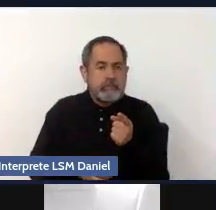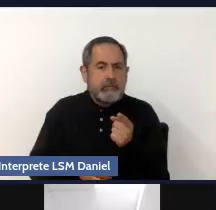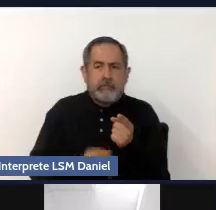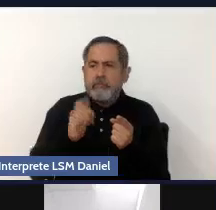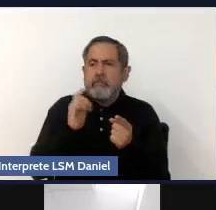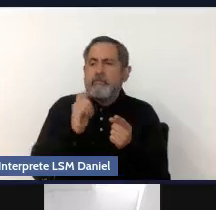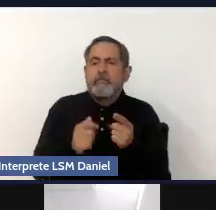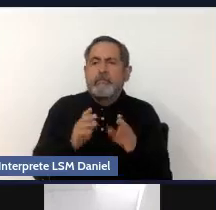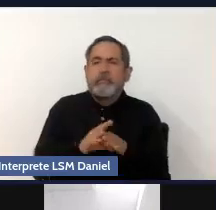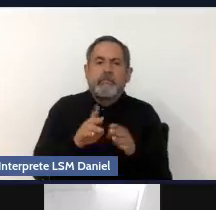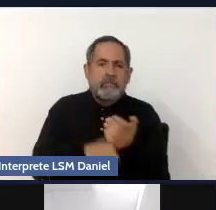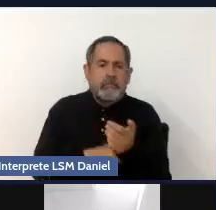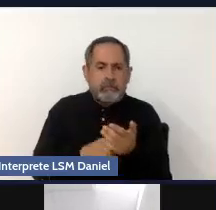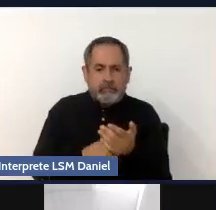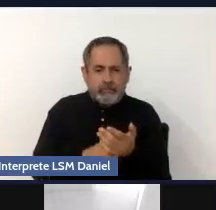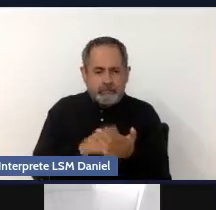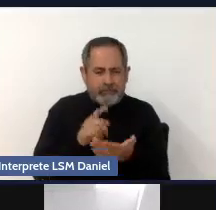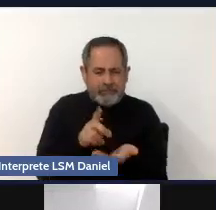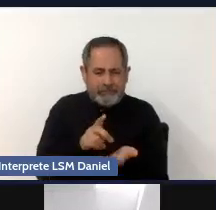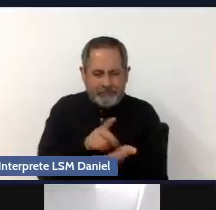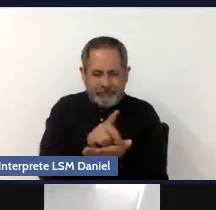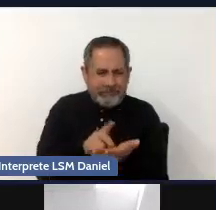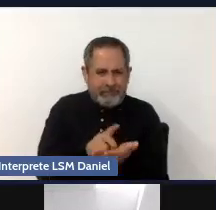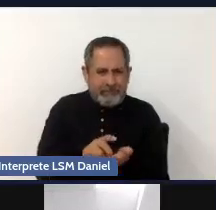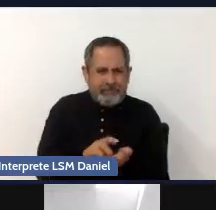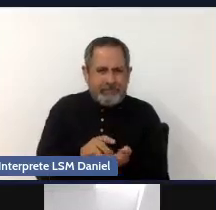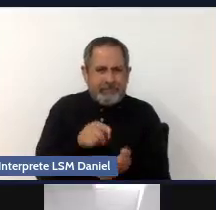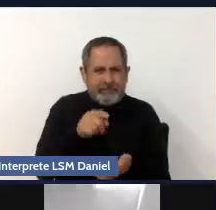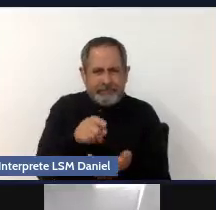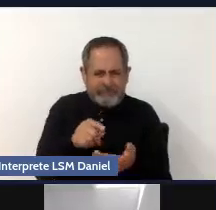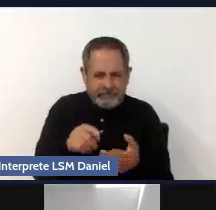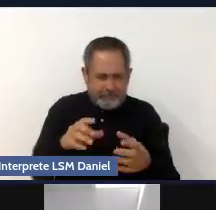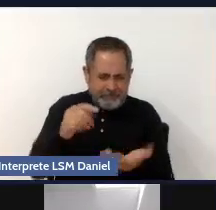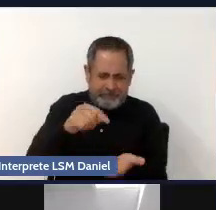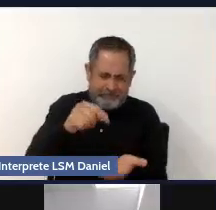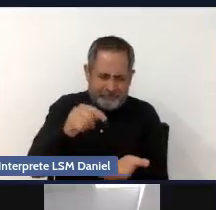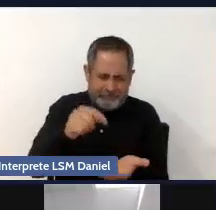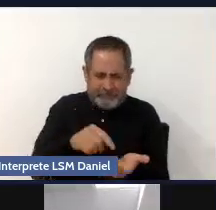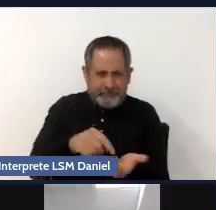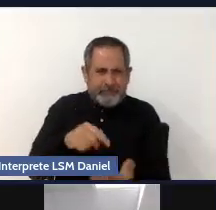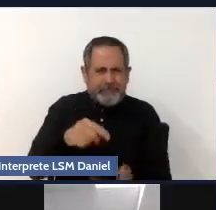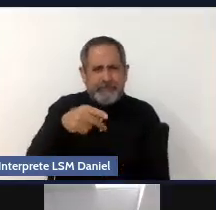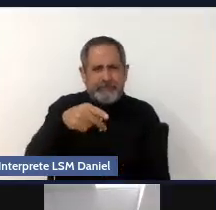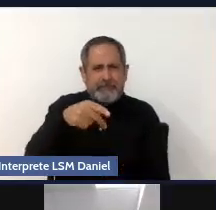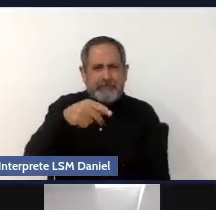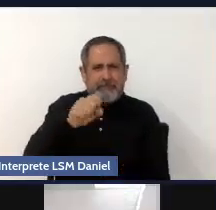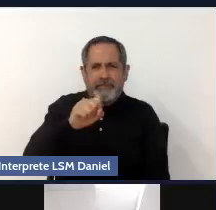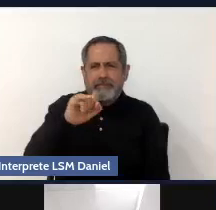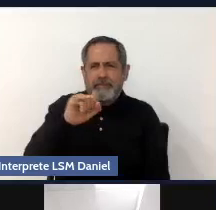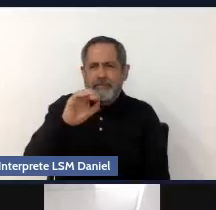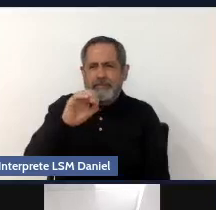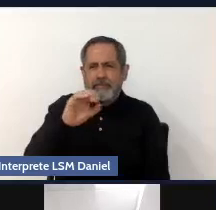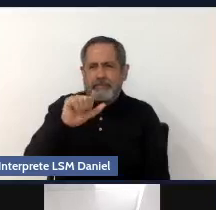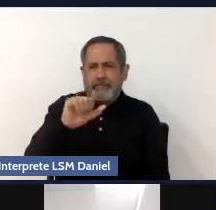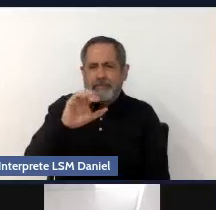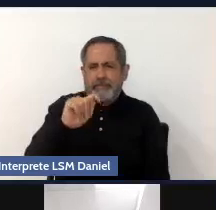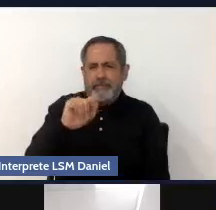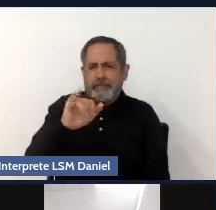son las sustancias psicoactivas, ¿no? antes, el nombre, pues, común y